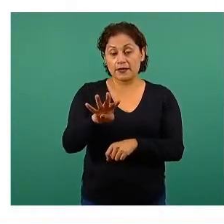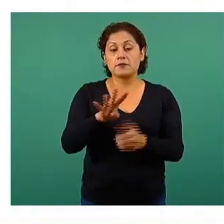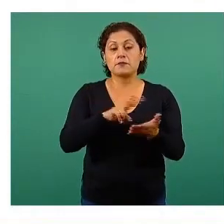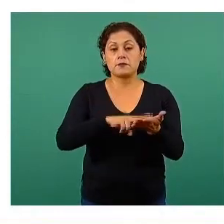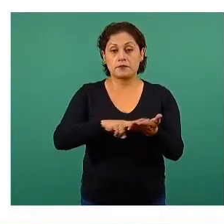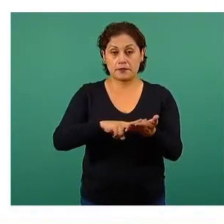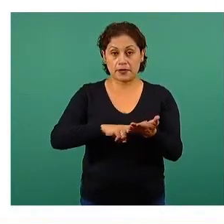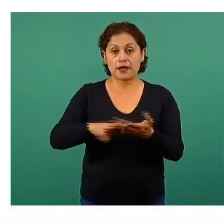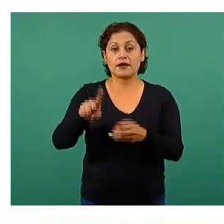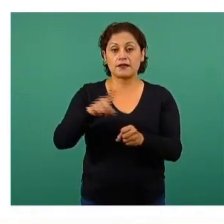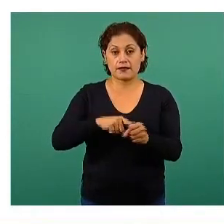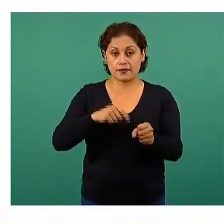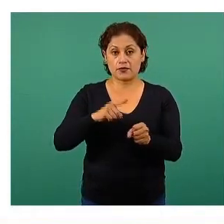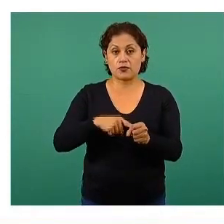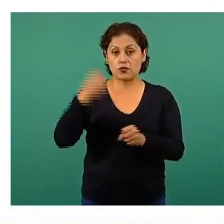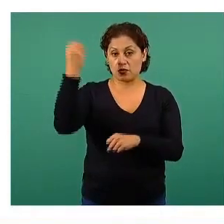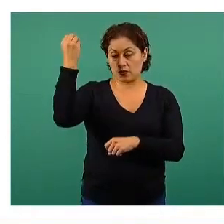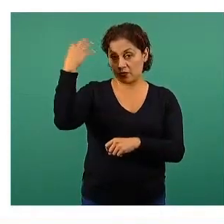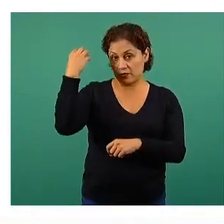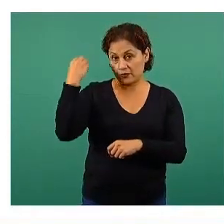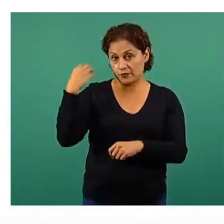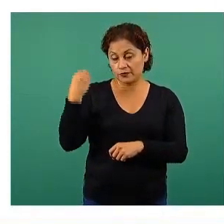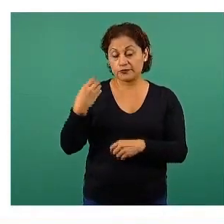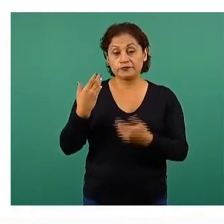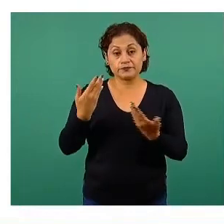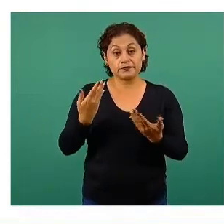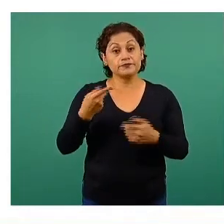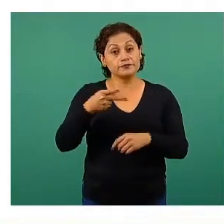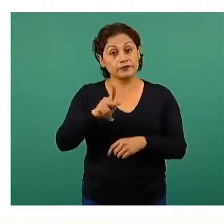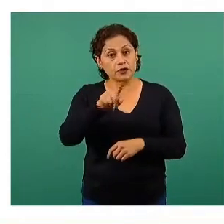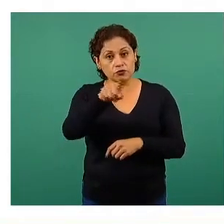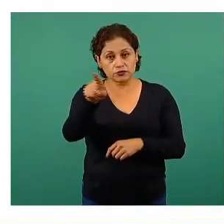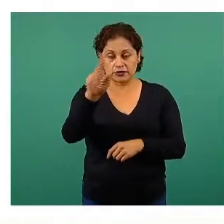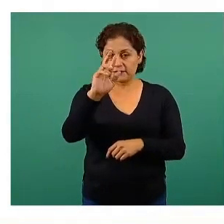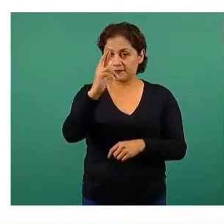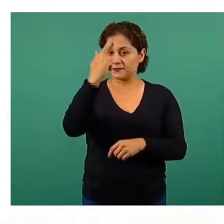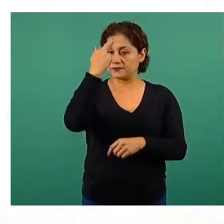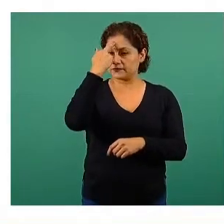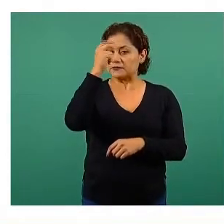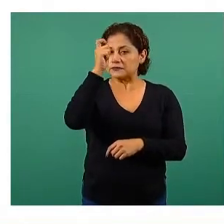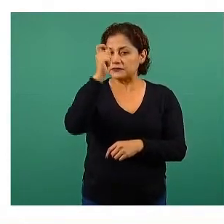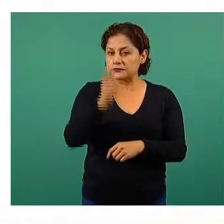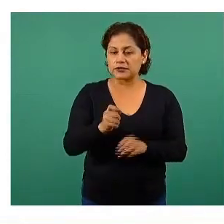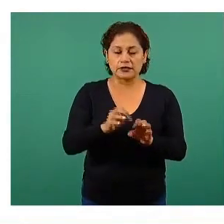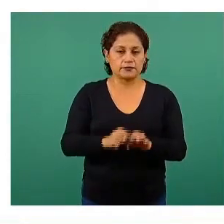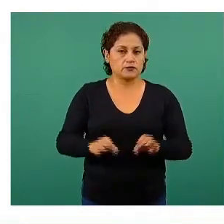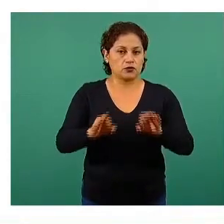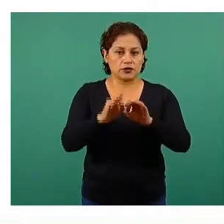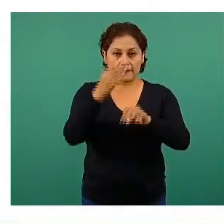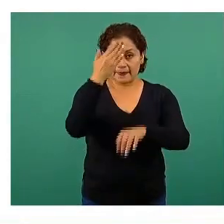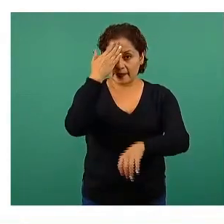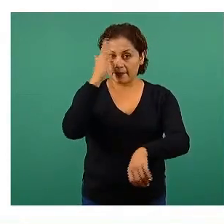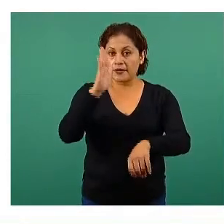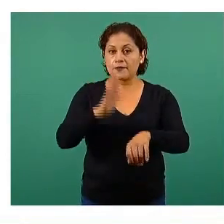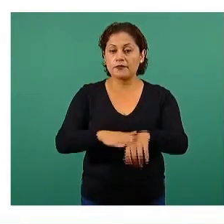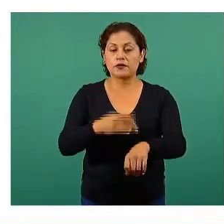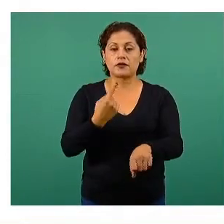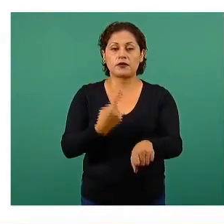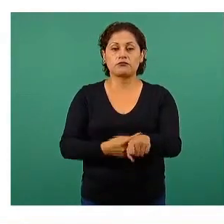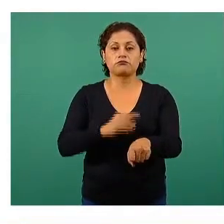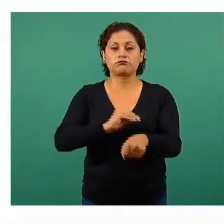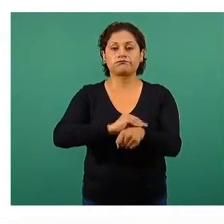en verde, siempre recordando, es muy importante que verde no significa terminación de la epidemia.